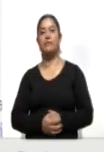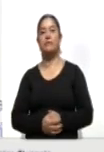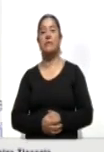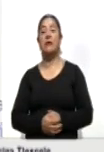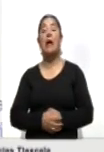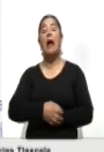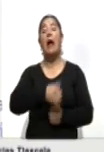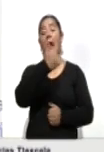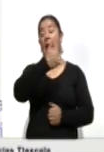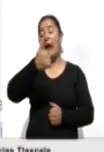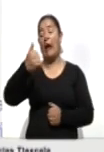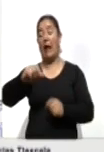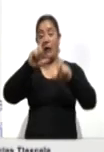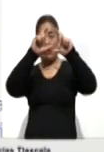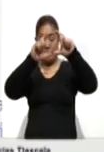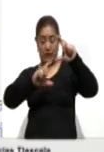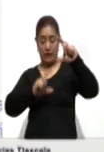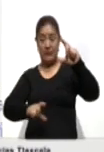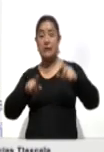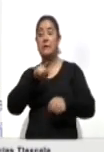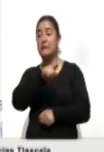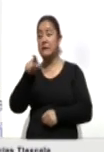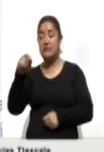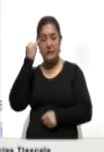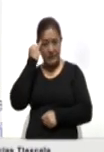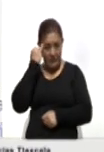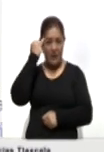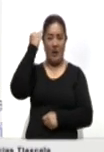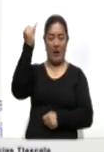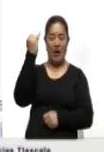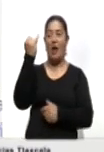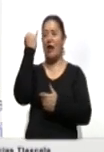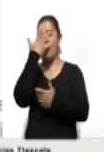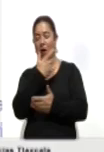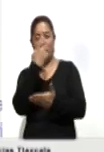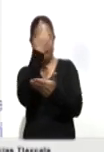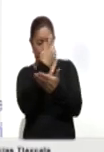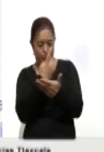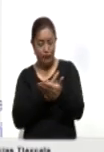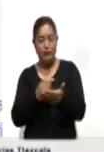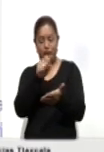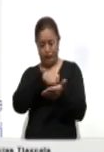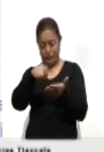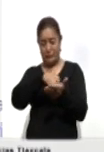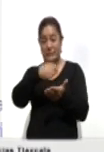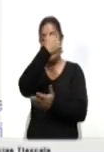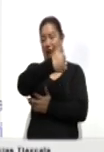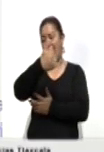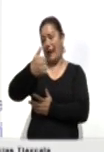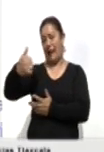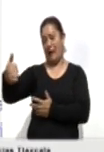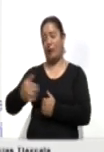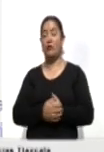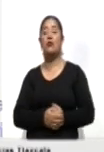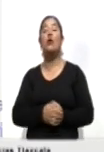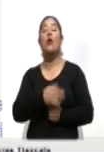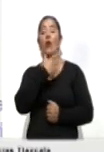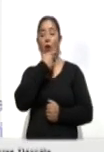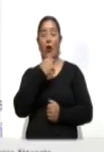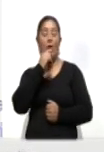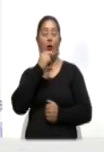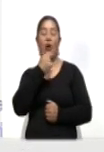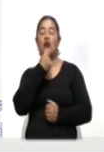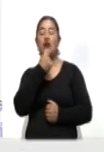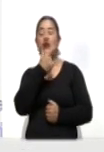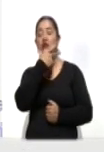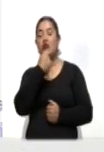Cada uno de los textos deben ser inventados, ilustrados y escritos a mano por cada niño o niña sin ayuda de un adulto. En caso de que